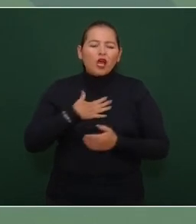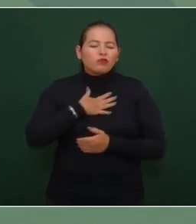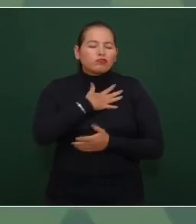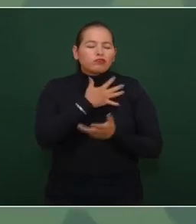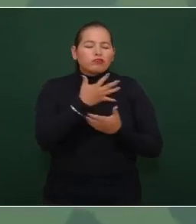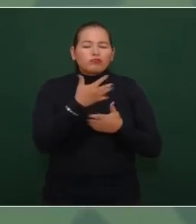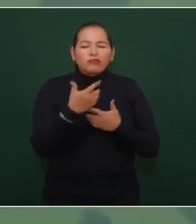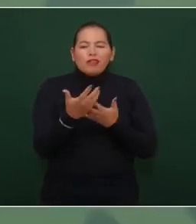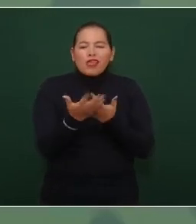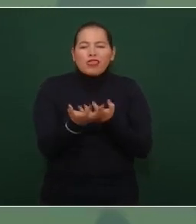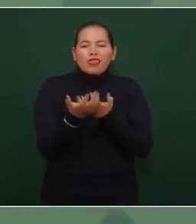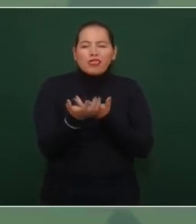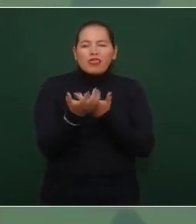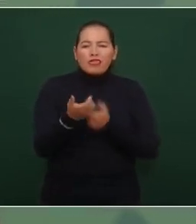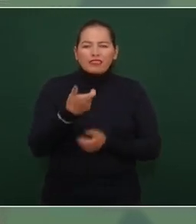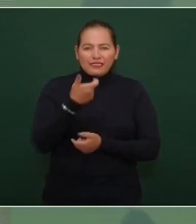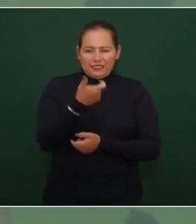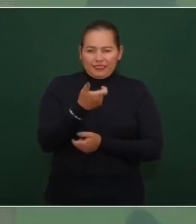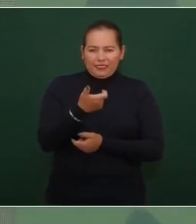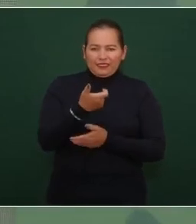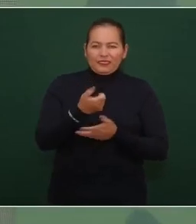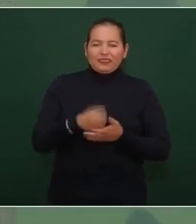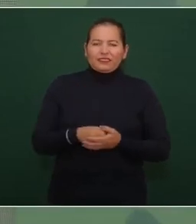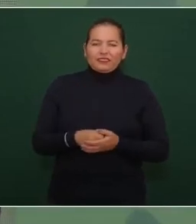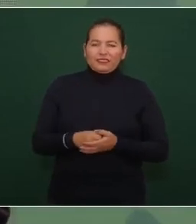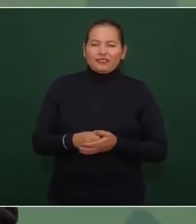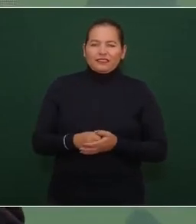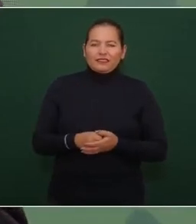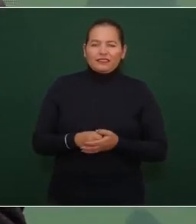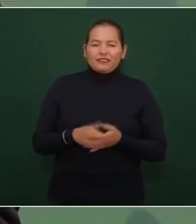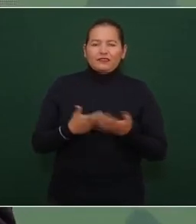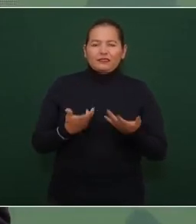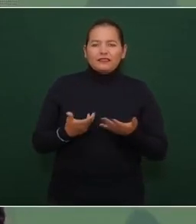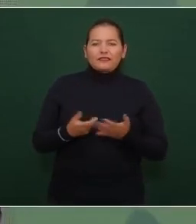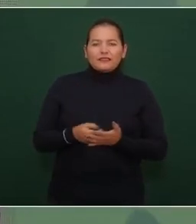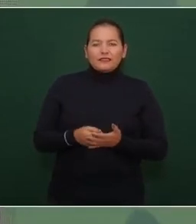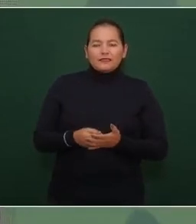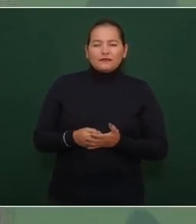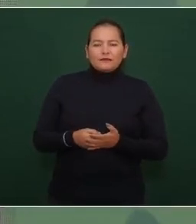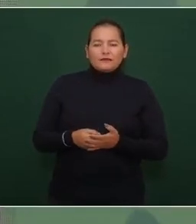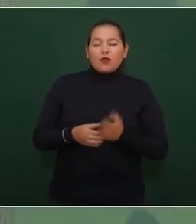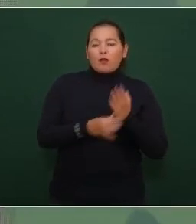como decía el padre de nuestra patria